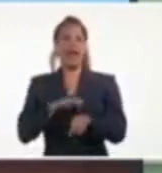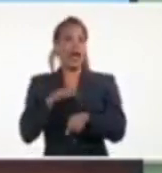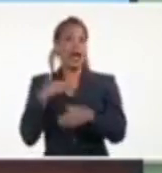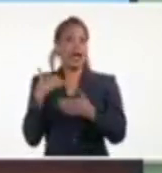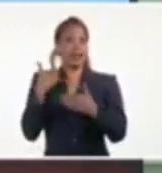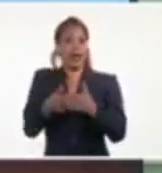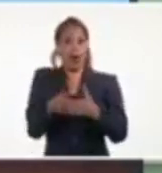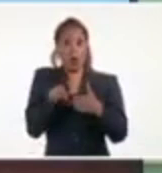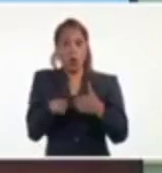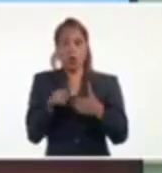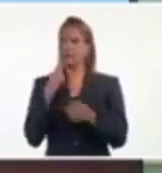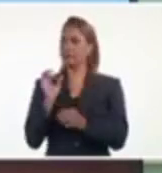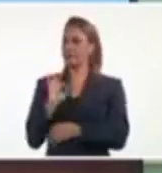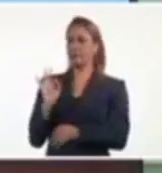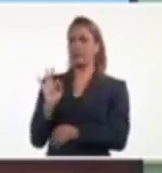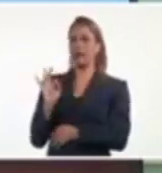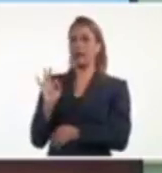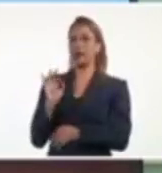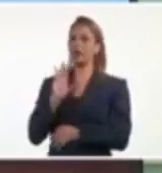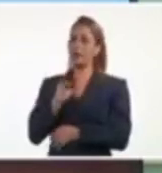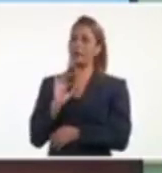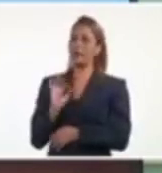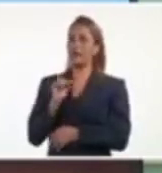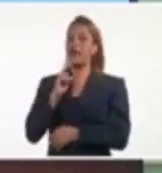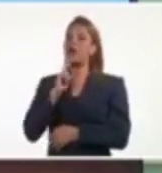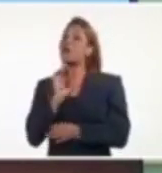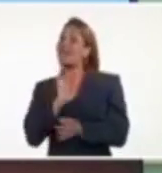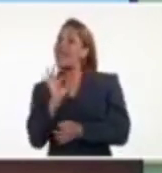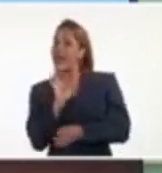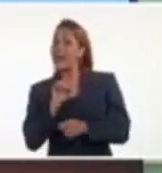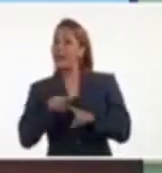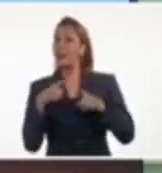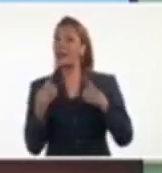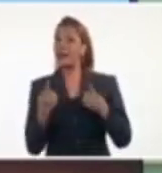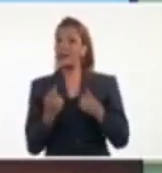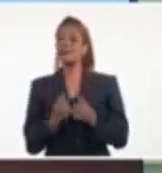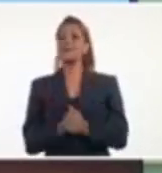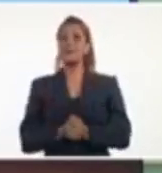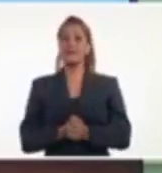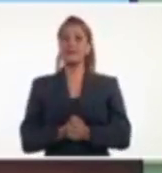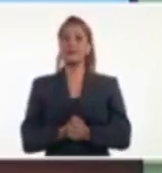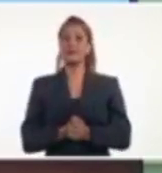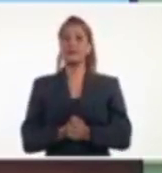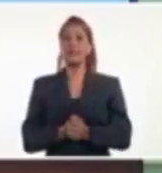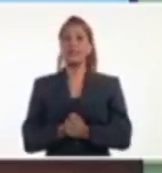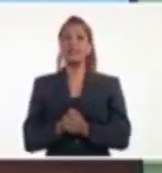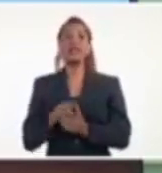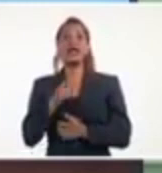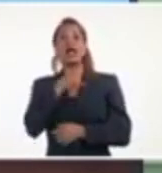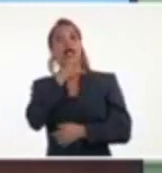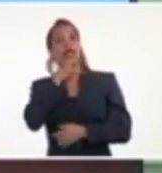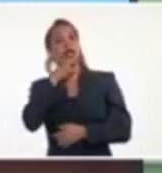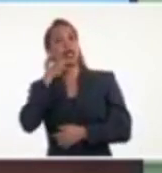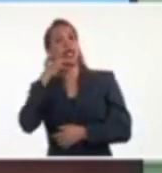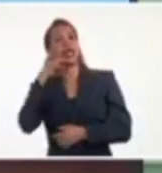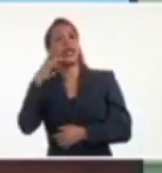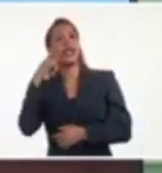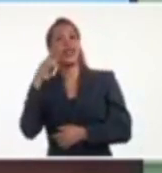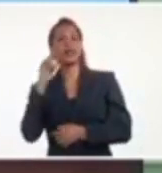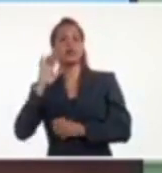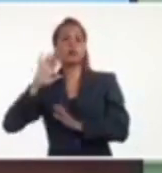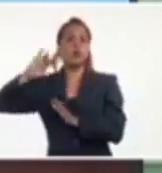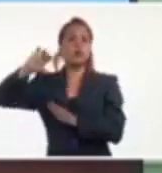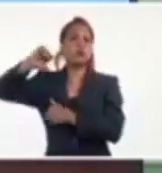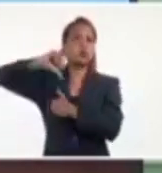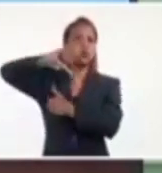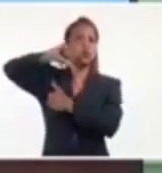dice, bueno, no ha pasado nada, pero no ha pasado nada porque simplemente se ha retrasado en su movimiento. Está a menos